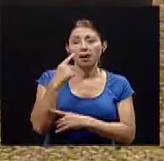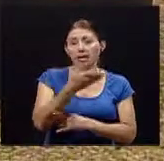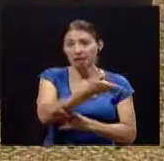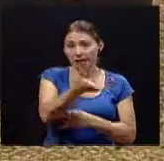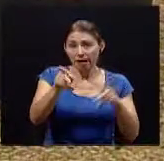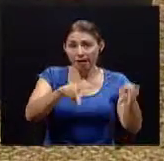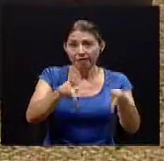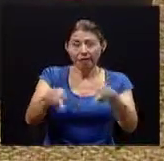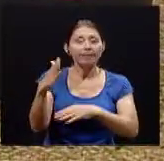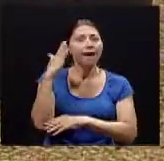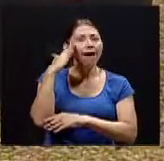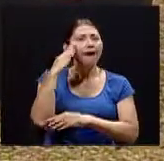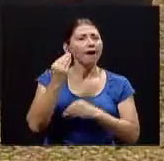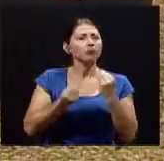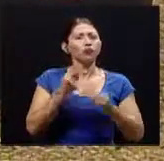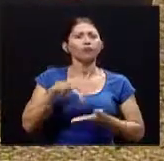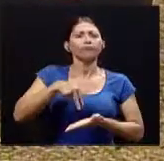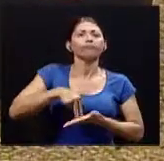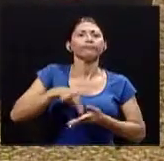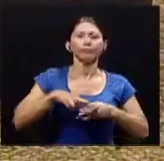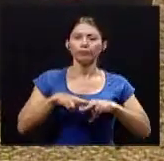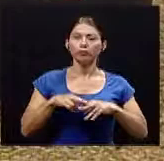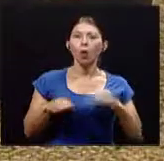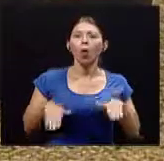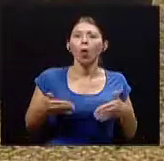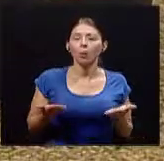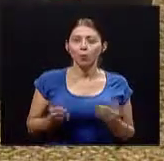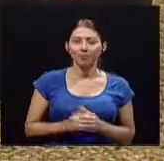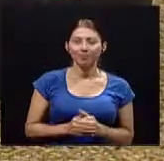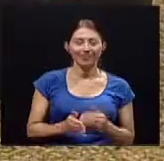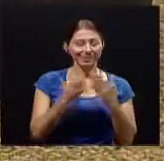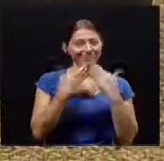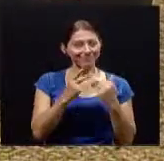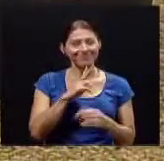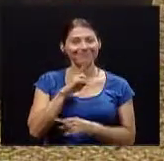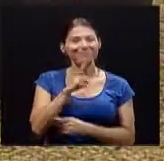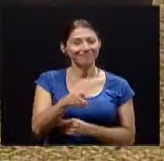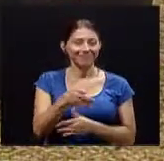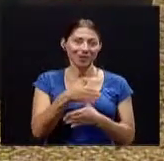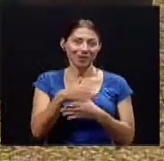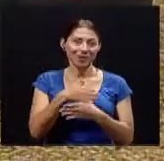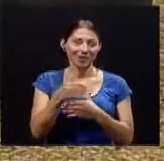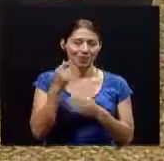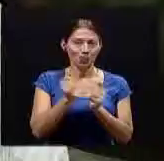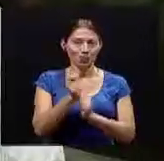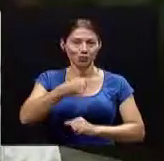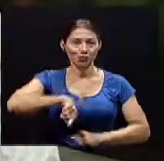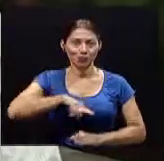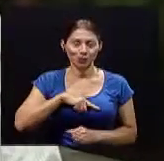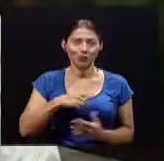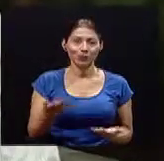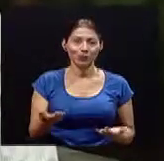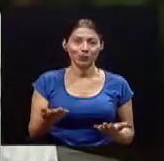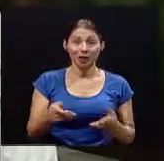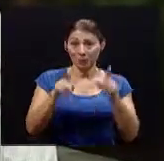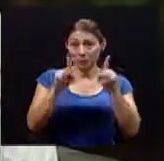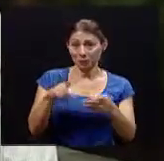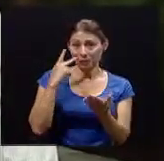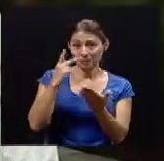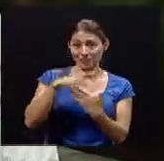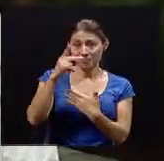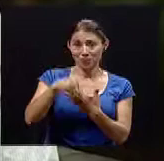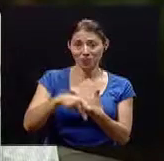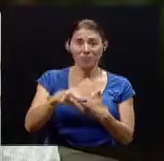en serio por compartir con nosotros y con quienes nos ven y escuchan el día de hoy Si bien el